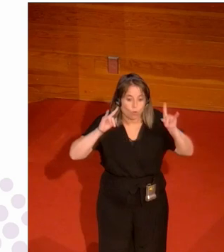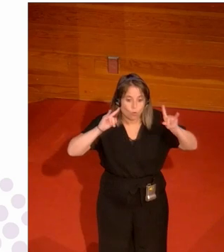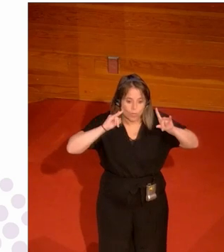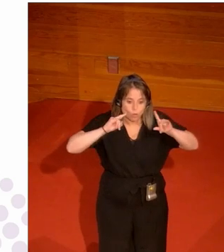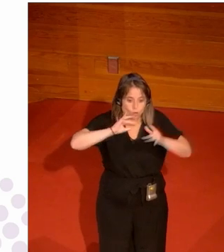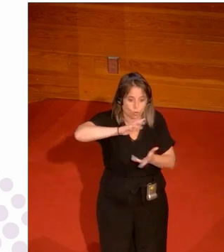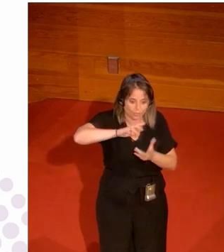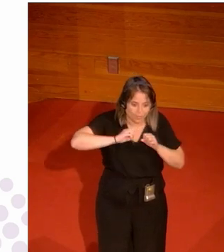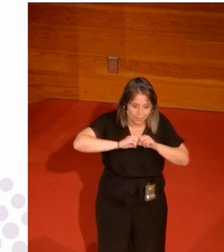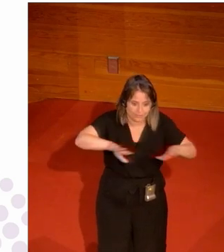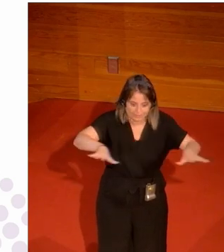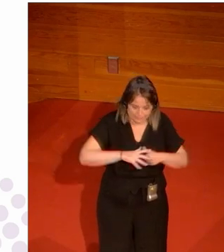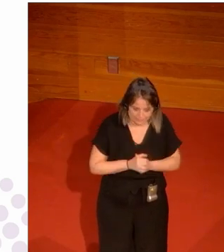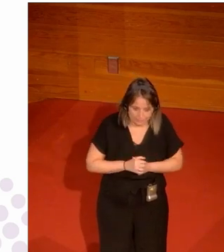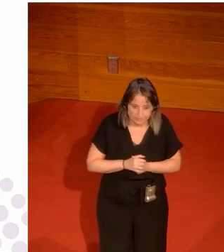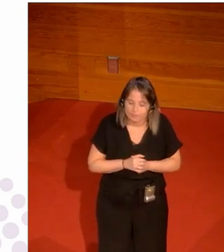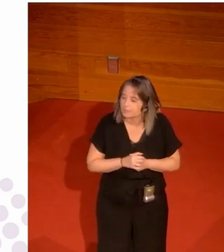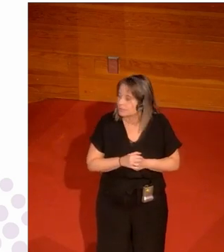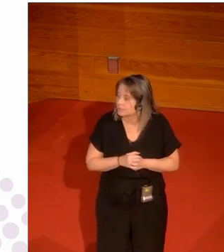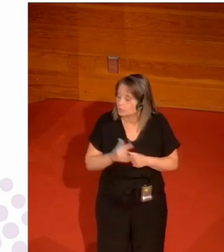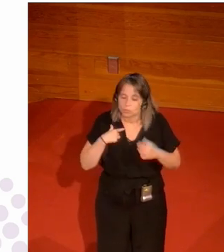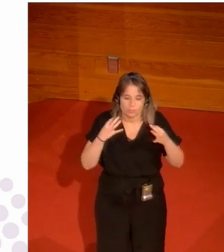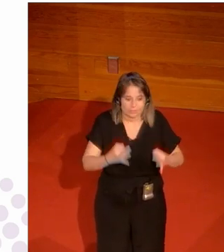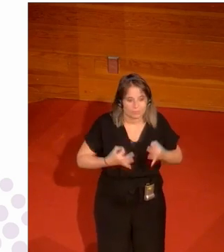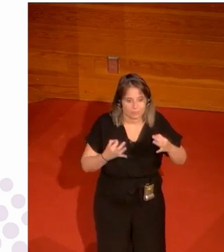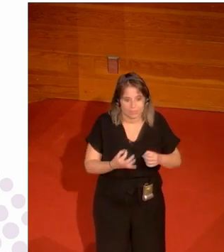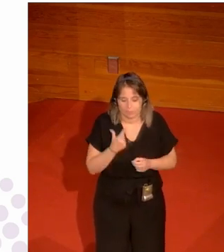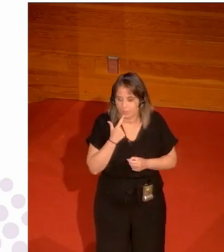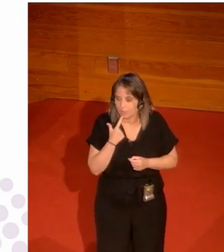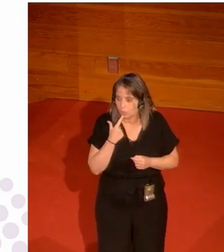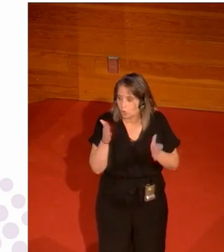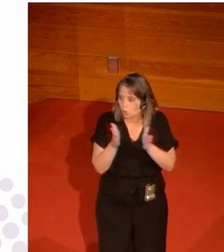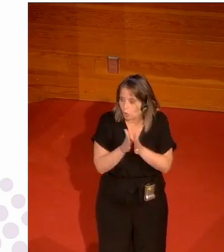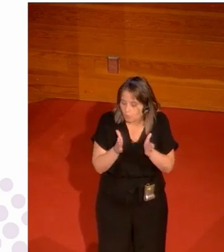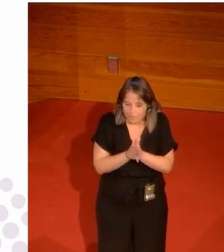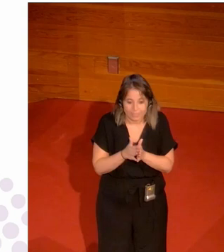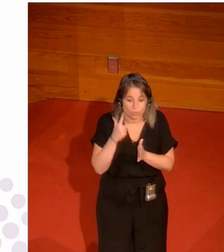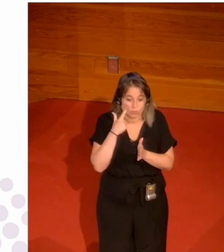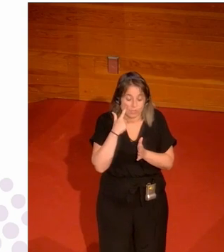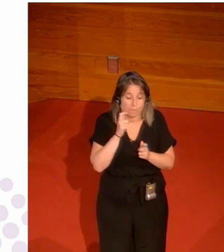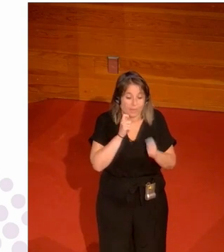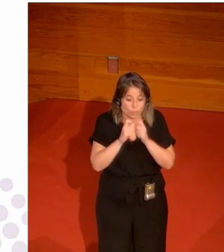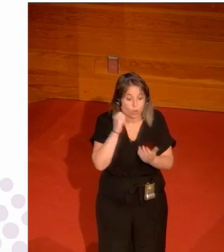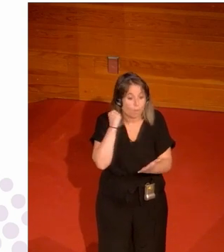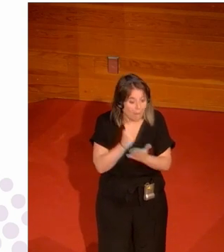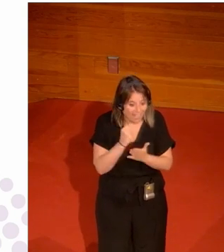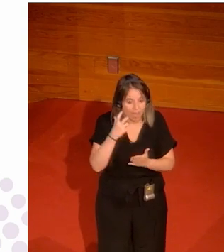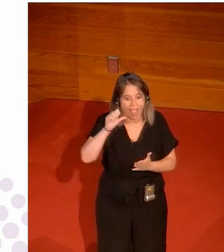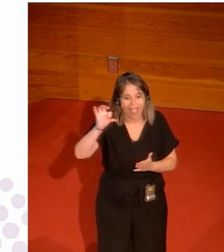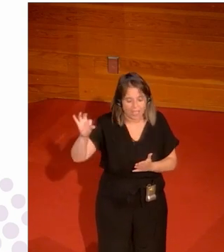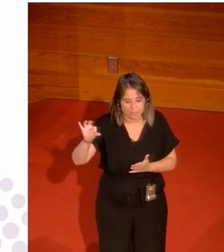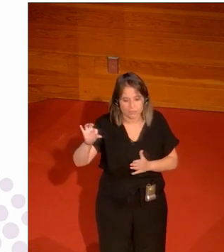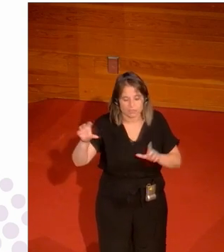noticias y por eso yo siempre siempre he dicho muchas veces compañeros míos de marca y de las y de otras radios y otras